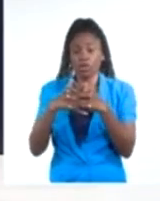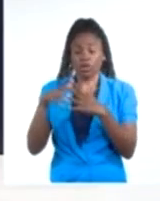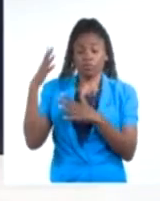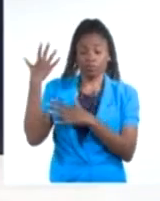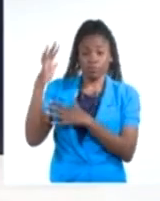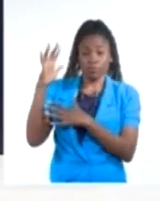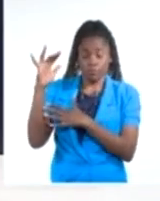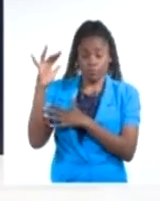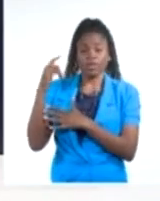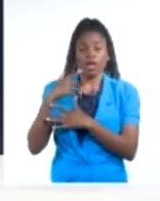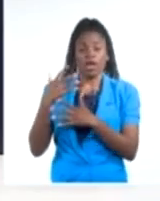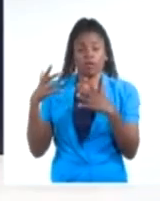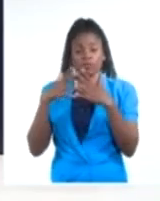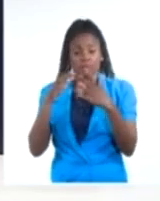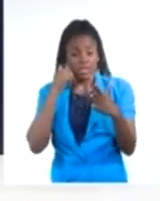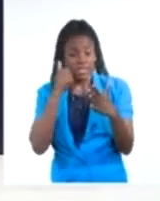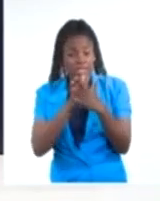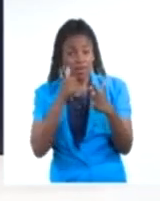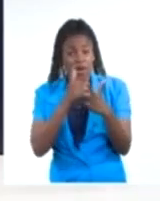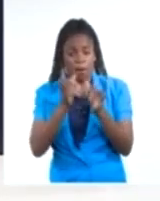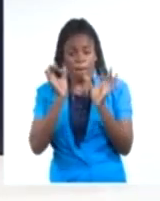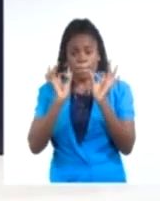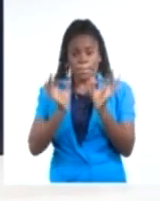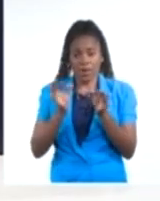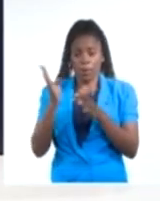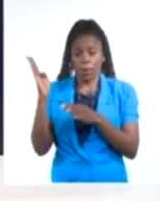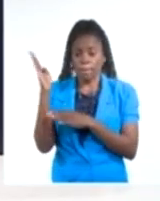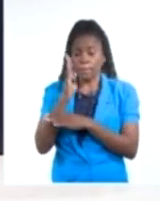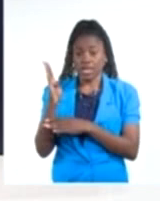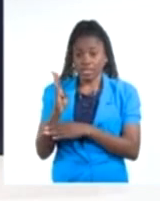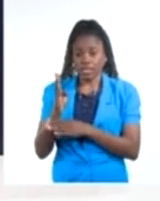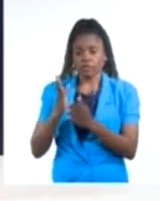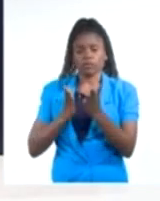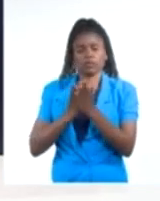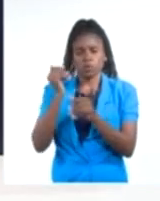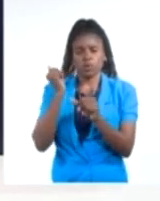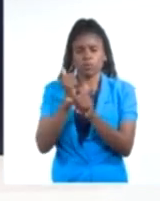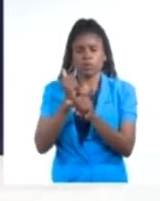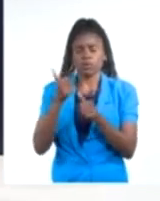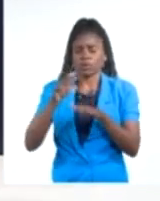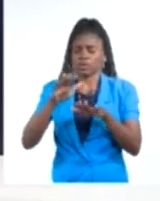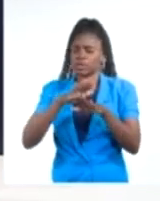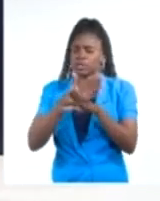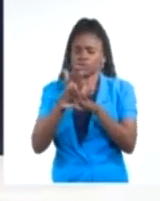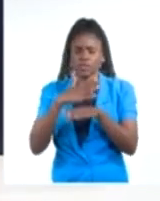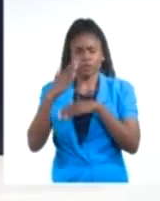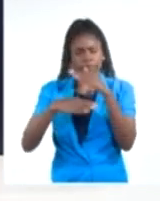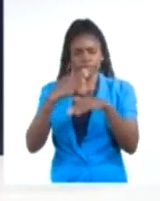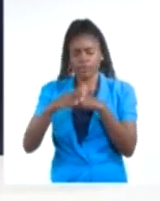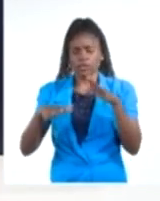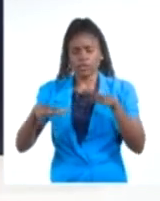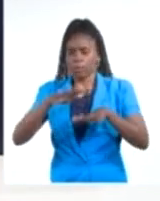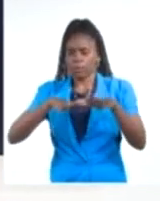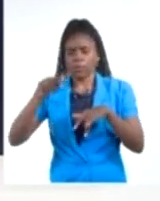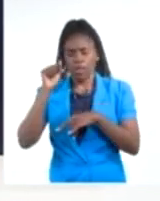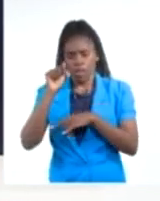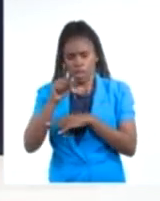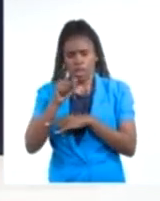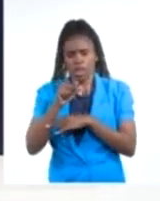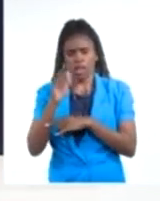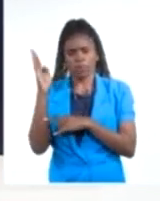enfoque propio, que Brasil llegaba con su enfoque propio respecto a determinados fenómenos. Le dejó muy claro también que Brasil